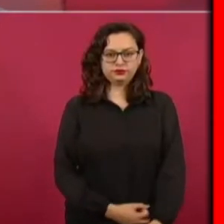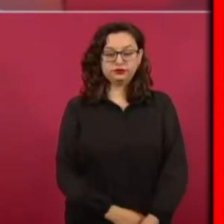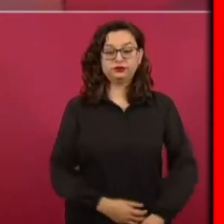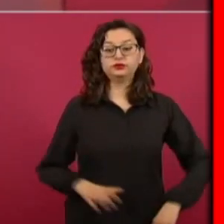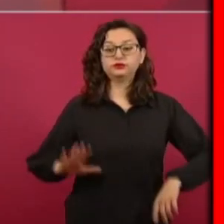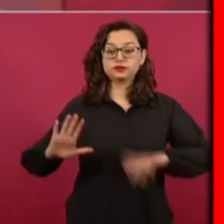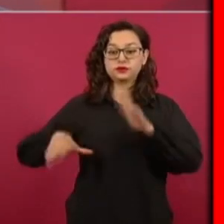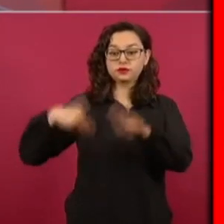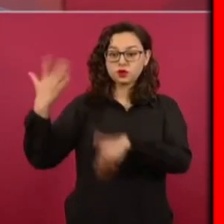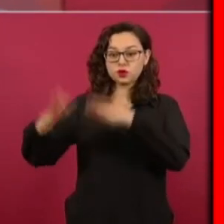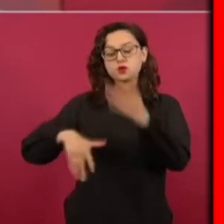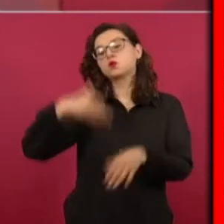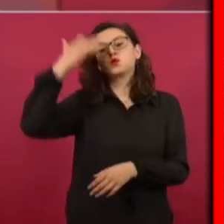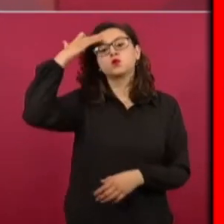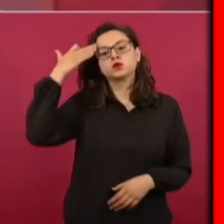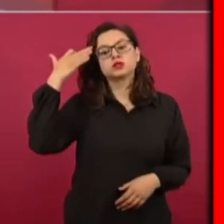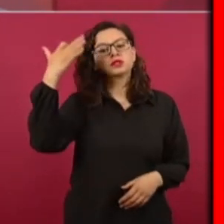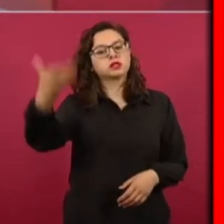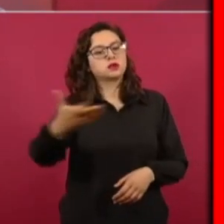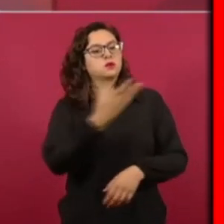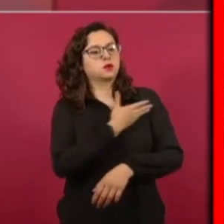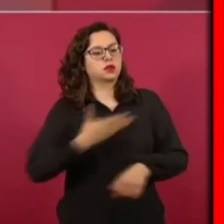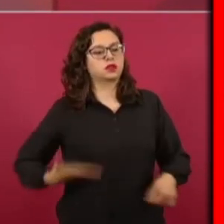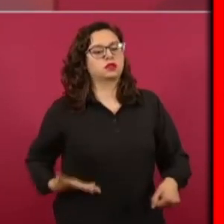viene el periodo del interinato